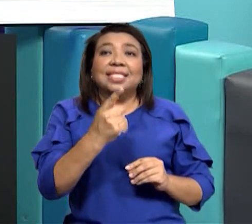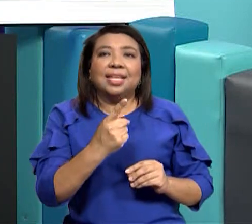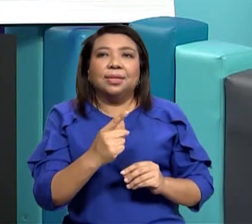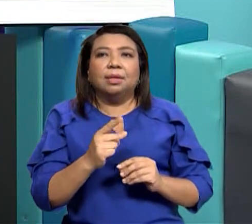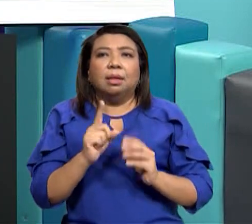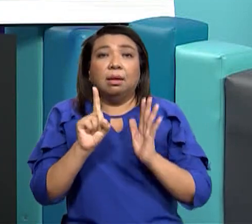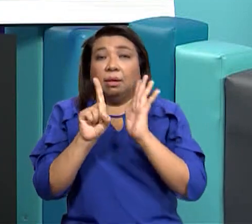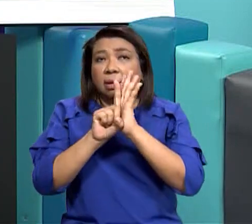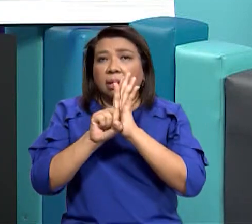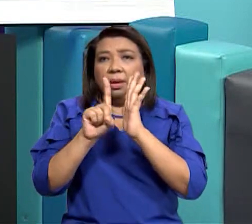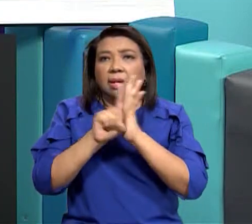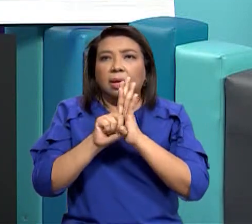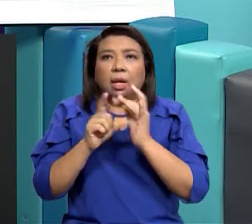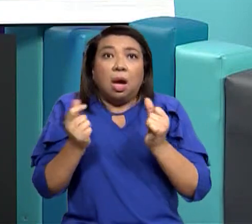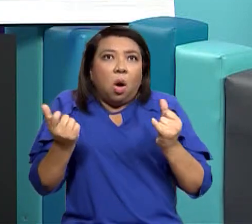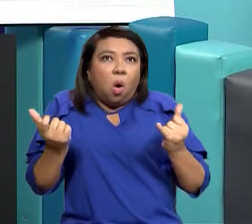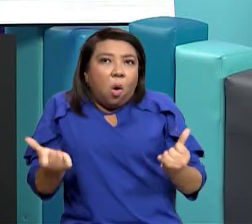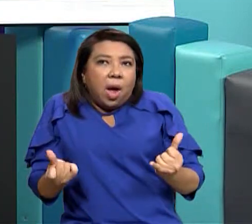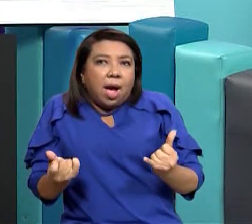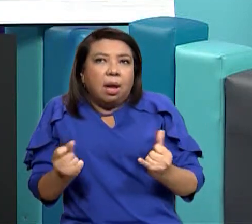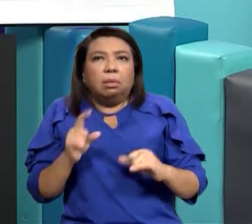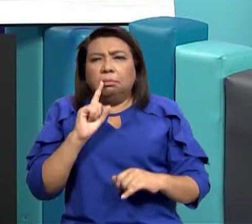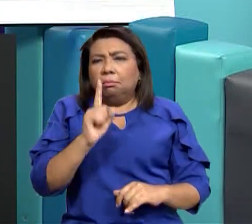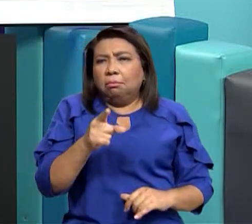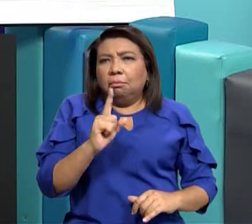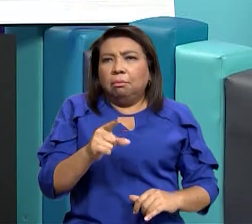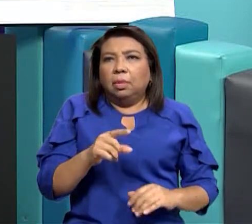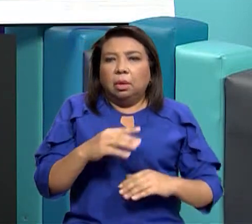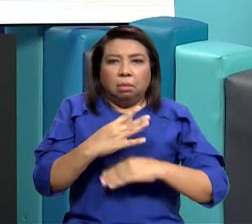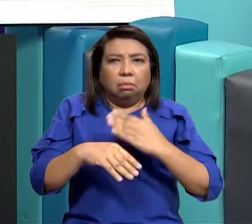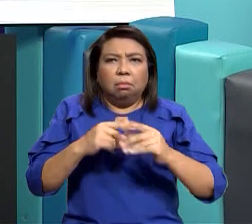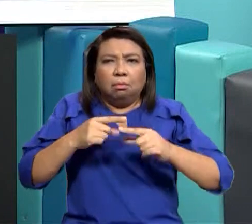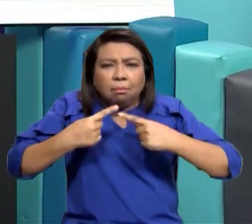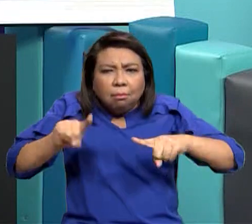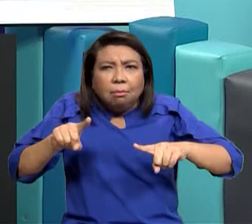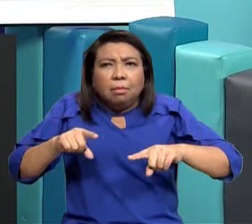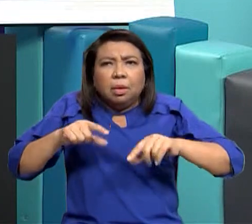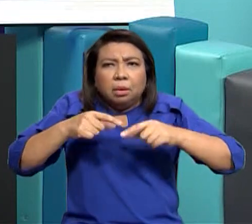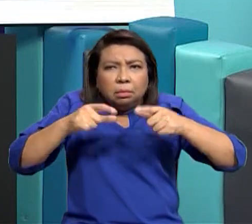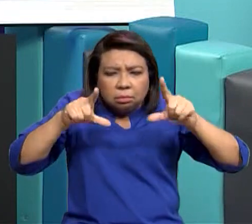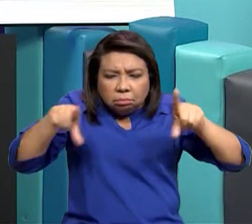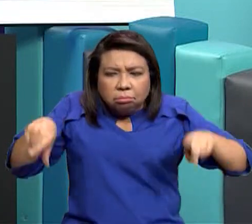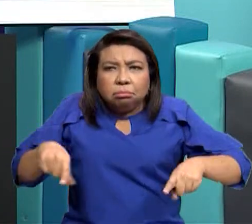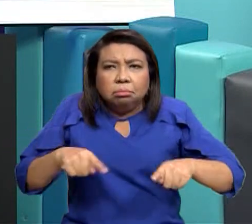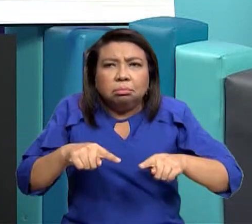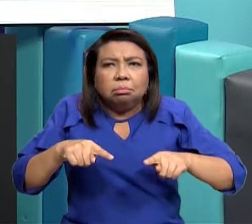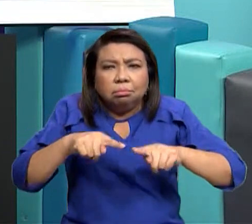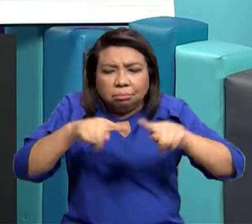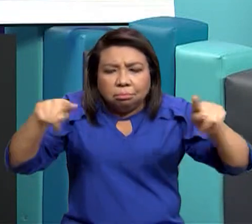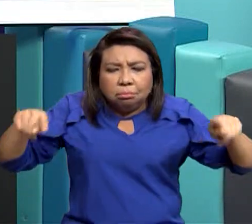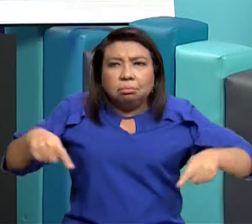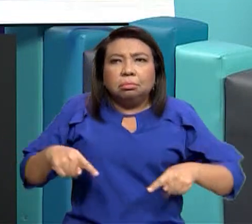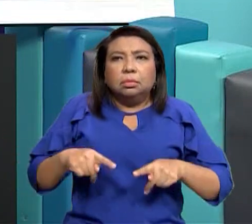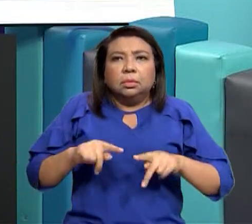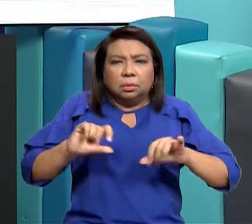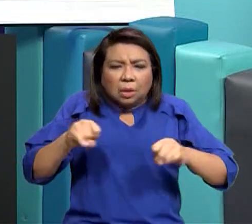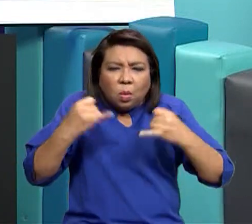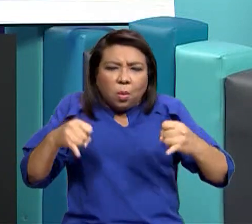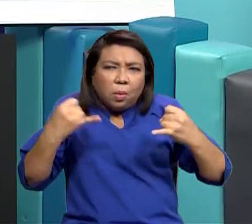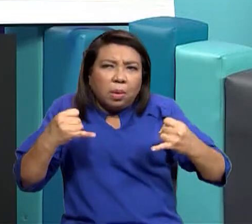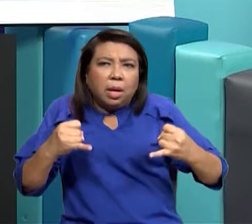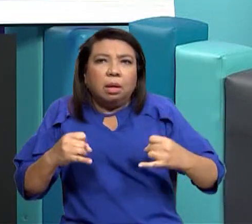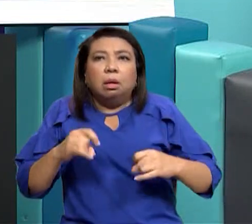que tú tienes cuidar las instalaciones públicas las instalaciones donde son comunes y vamos todos